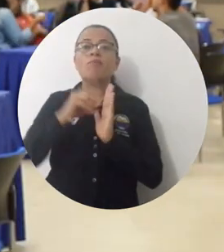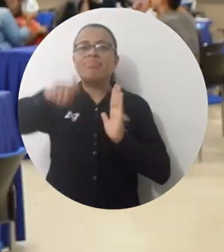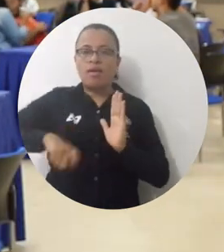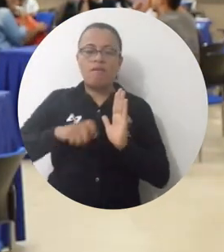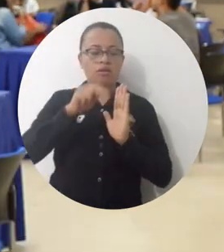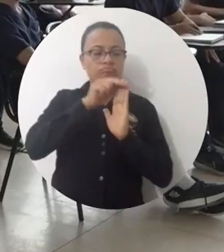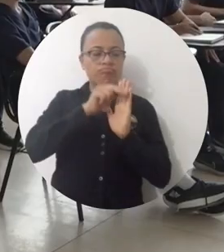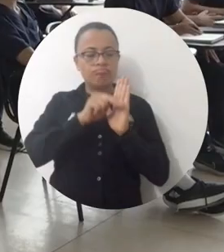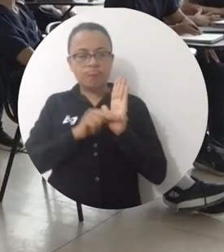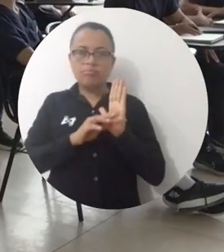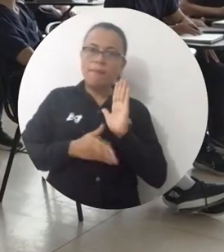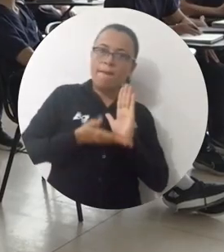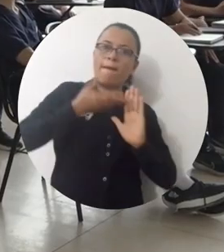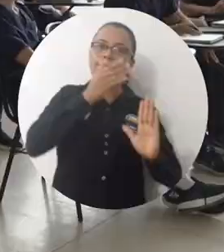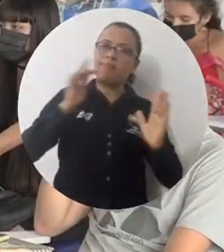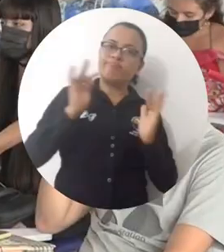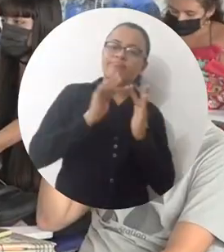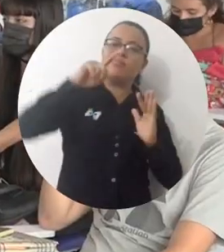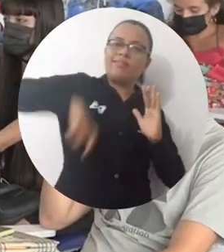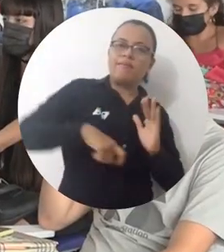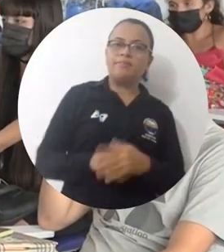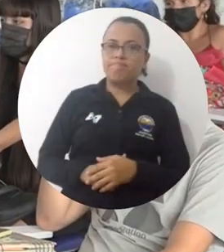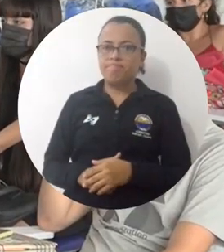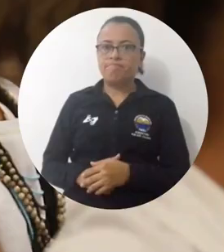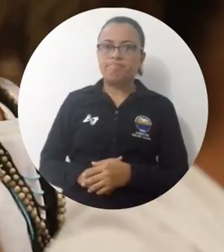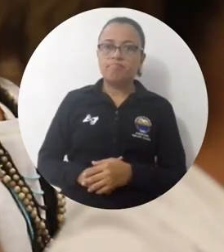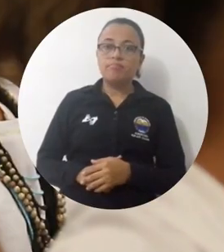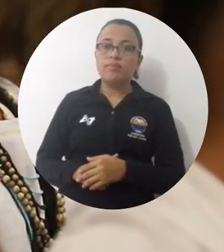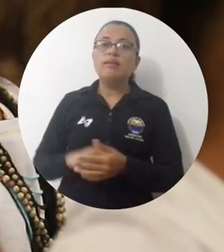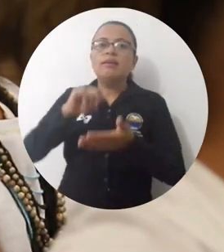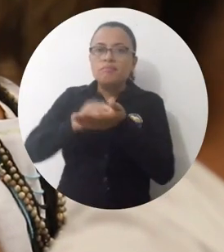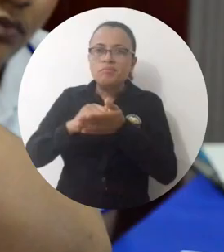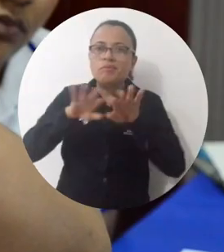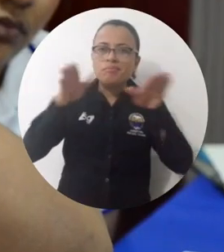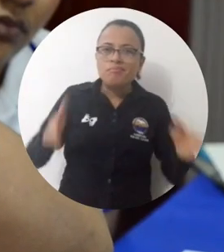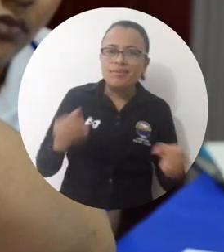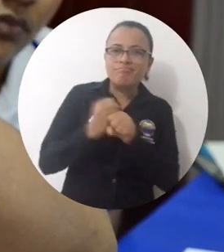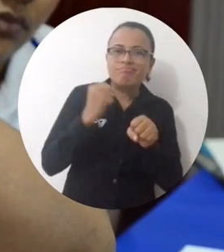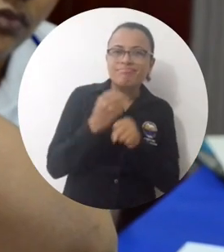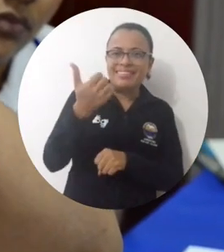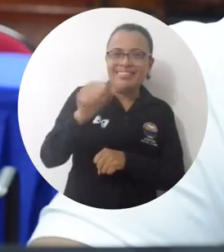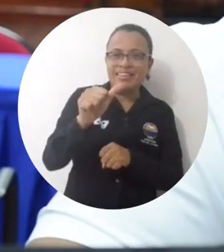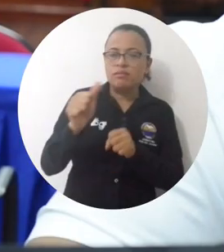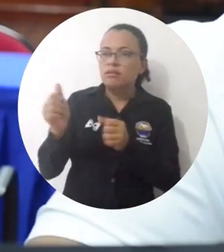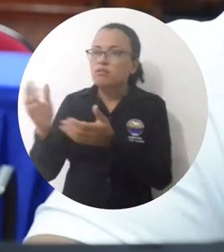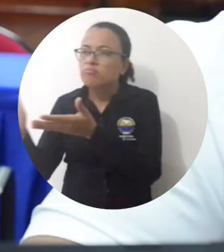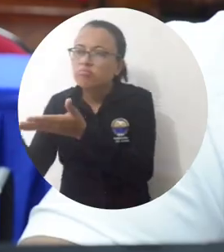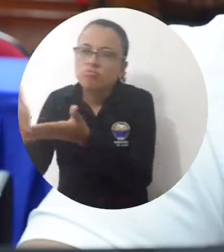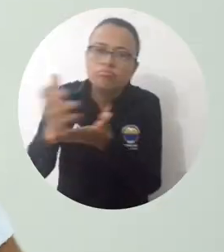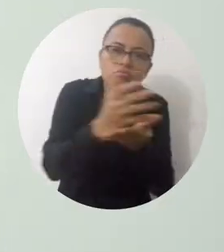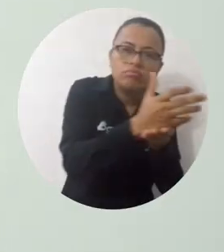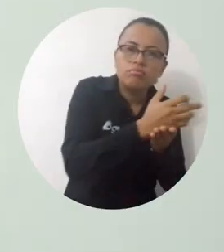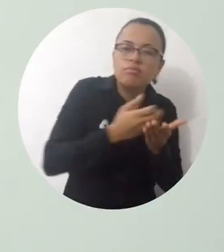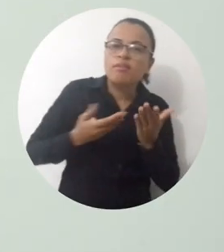también está estipulado que debe trabajarse en la modernización del reglamento estudiantil. Cada uno de los insumos recopilados en las 10 mesas de trabajo que